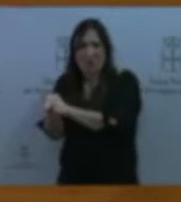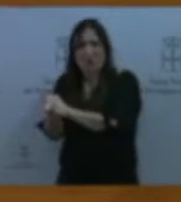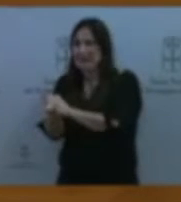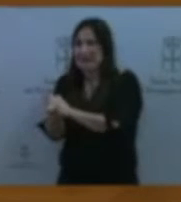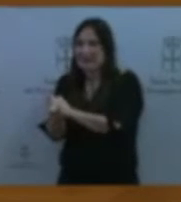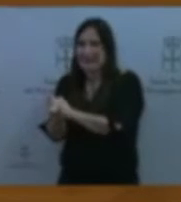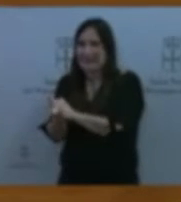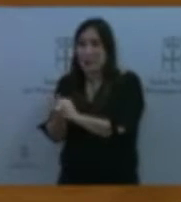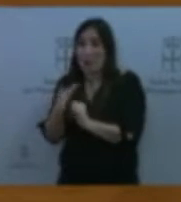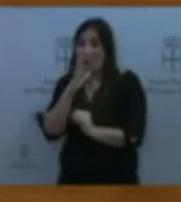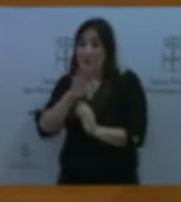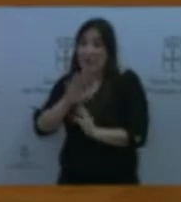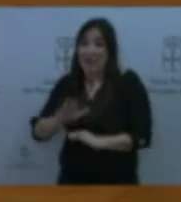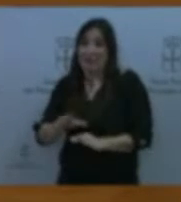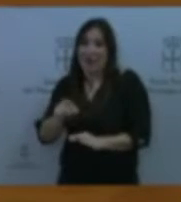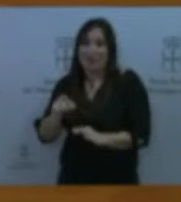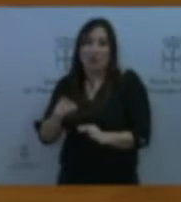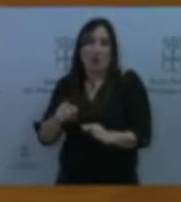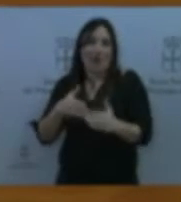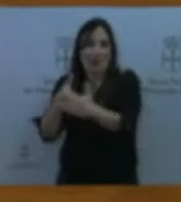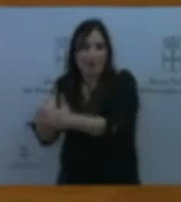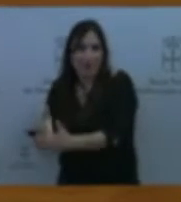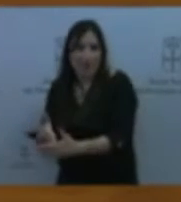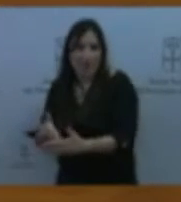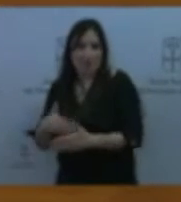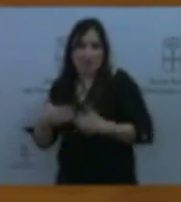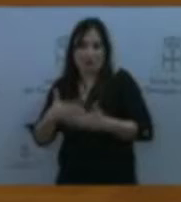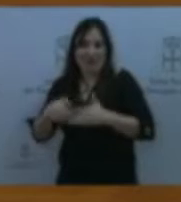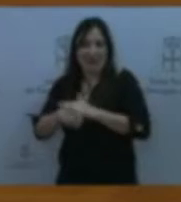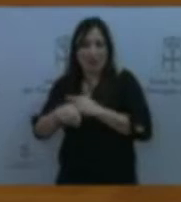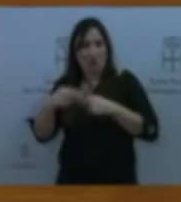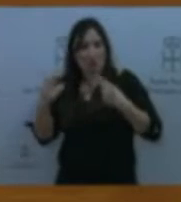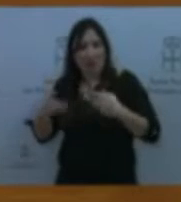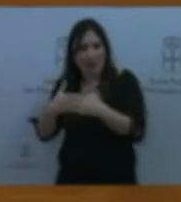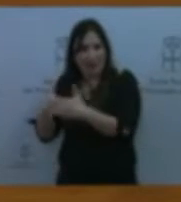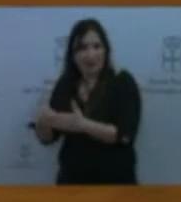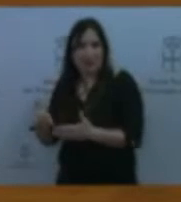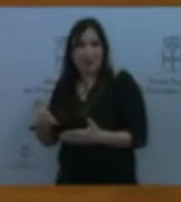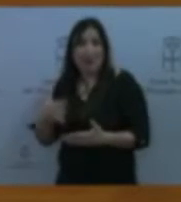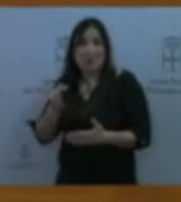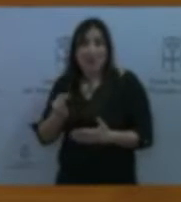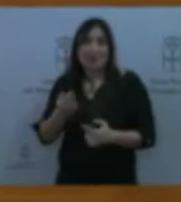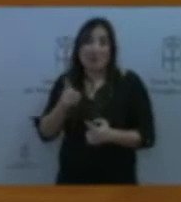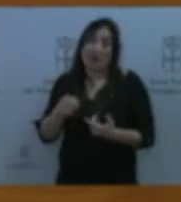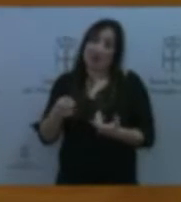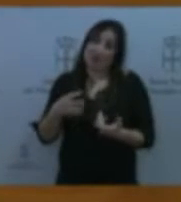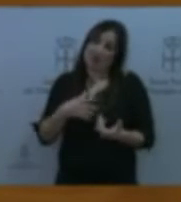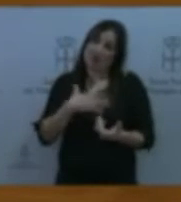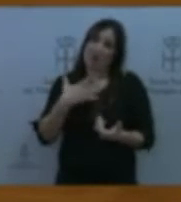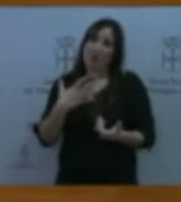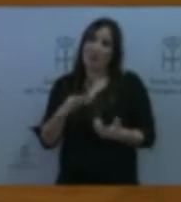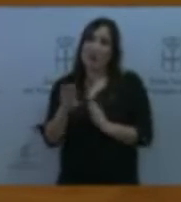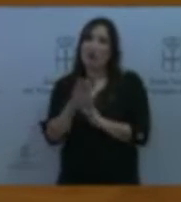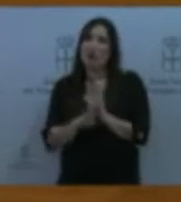dificultar la gestión pública y luego, cuando no, precarizar también las condiciones, no solamente en la prestación de los